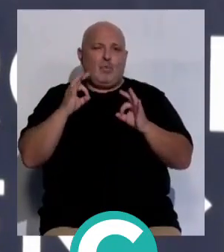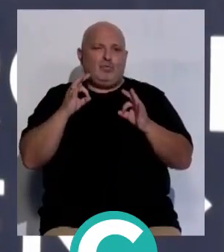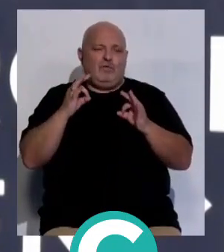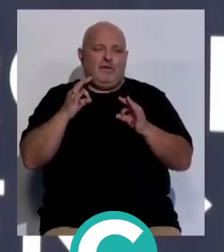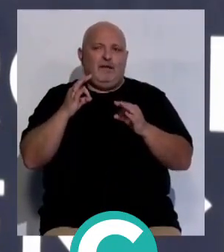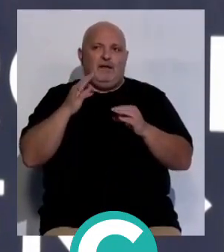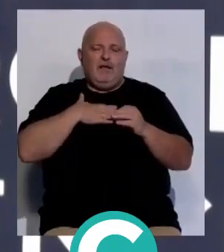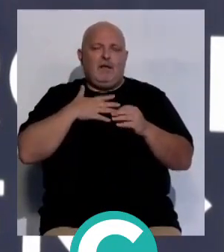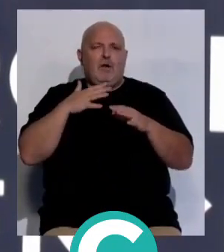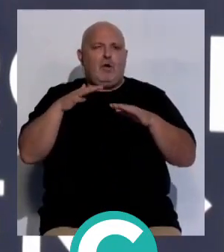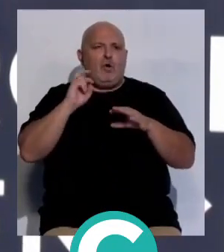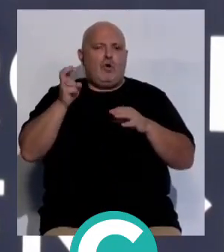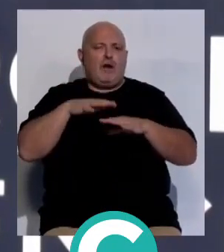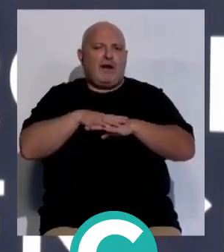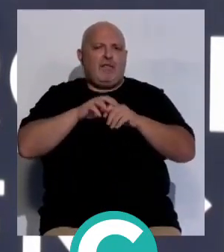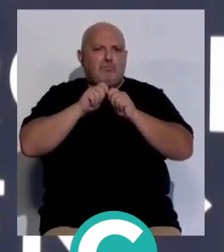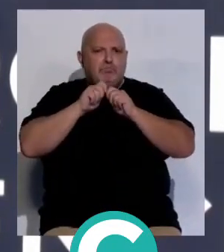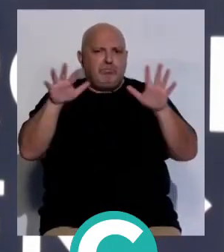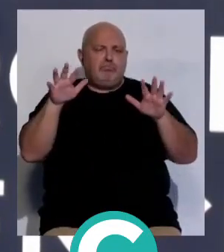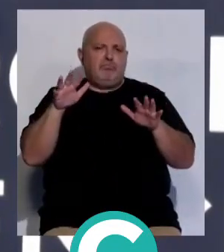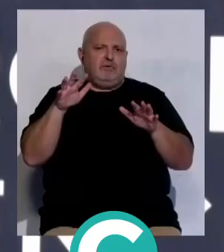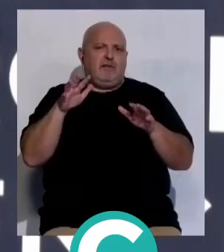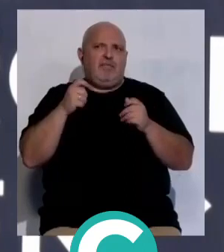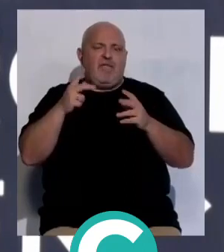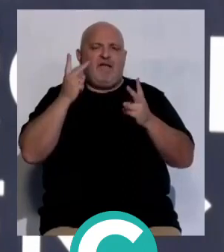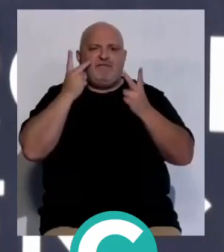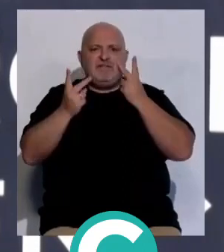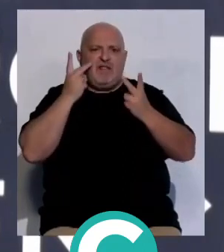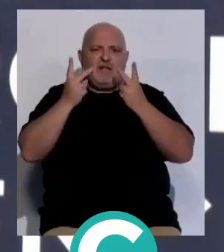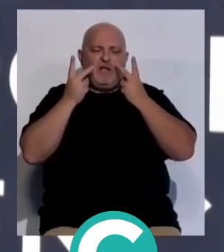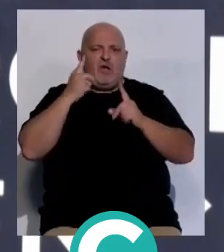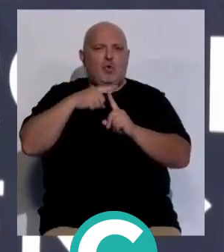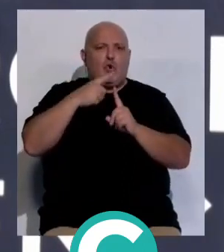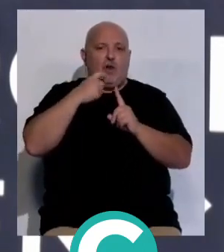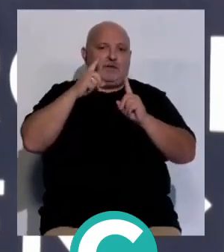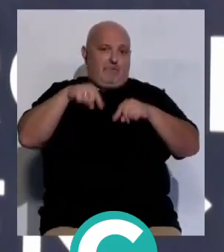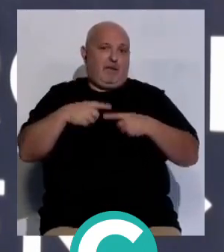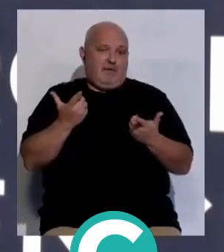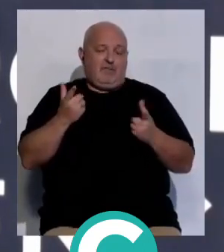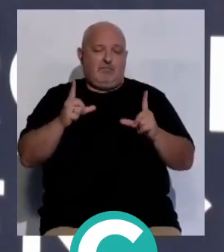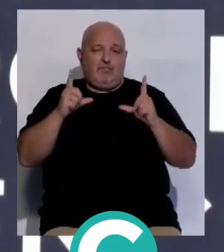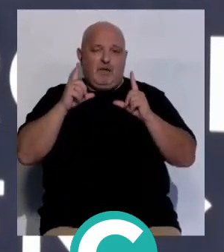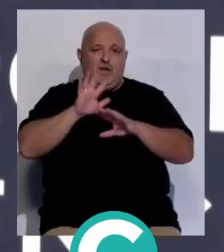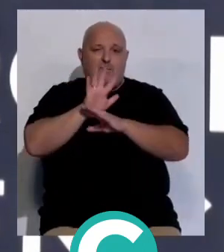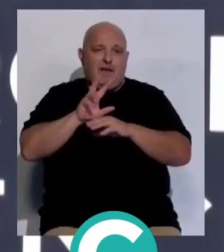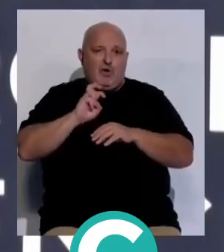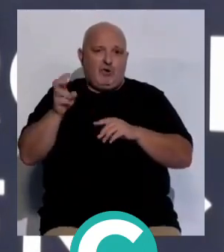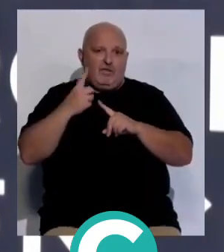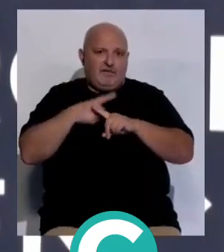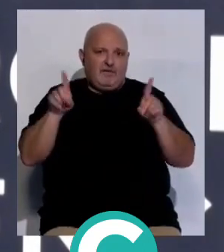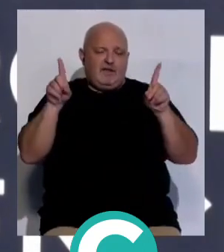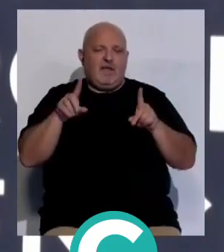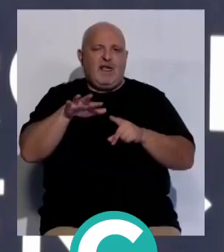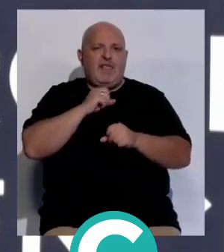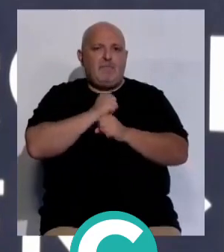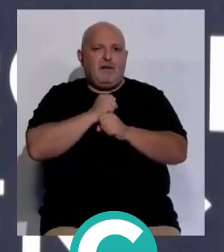feria. Estamos moviendo también mucho en redes, realmente esto le da visibilidad a Cruz Roja desde una imagen diferente que es la imagen del